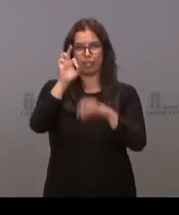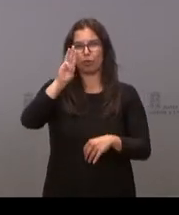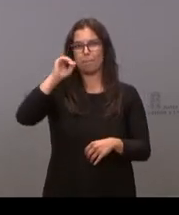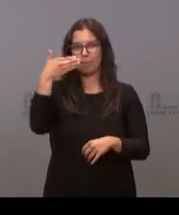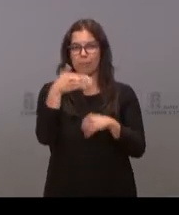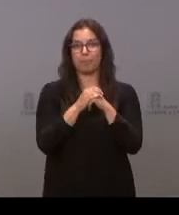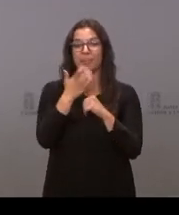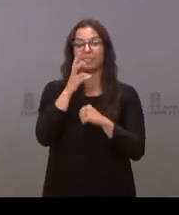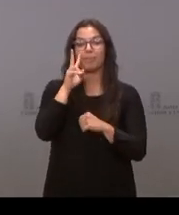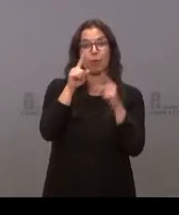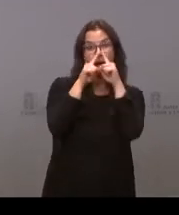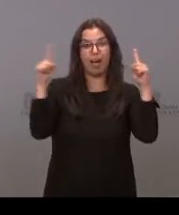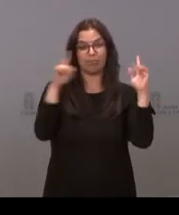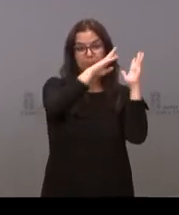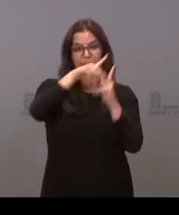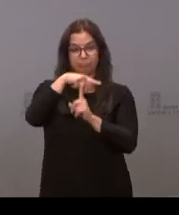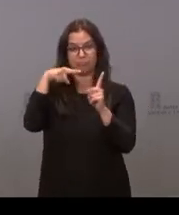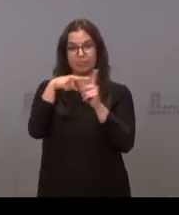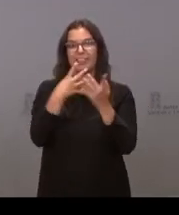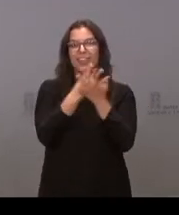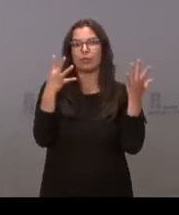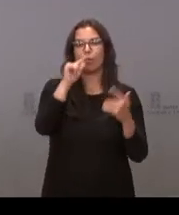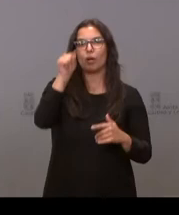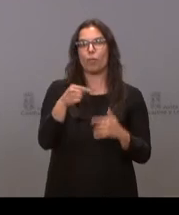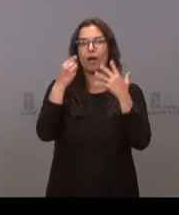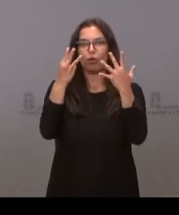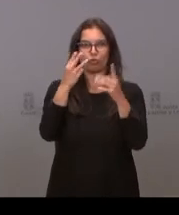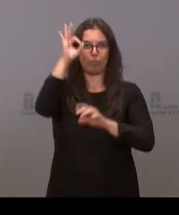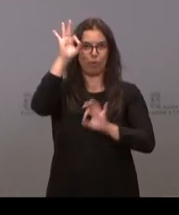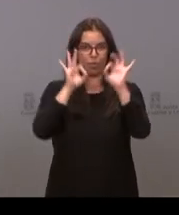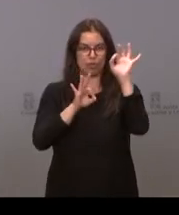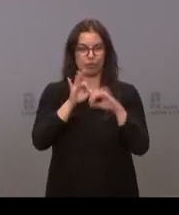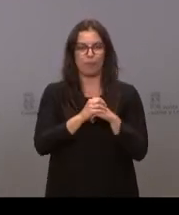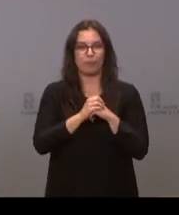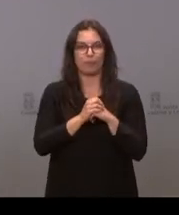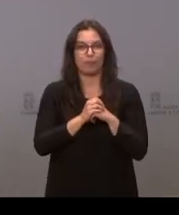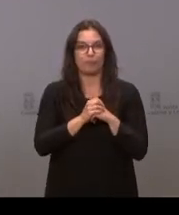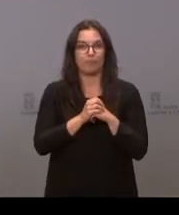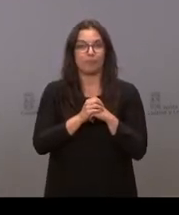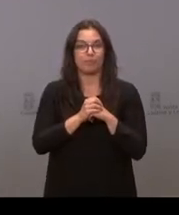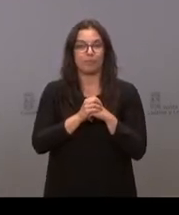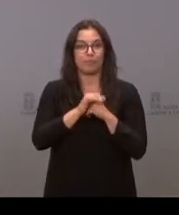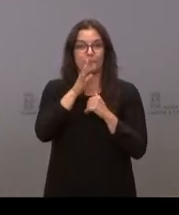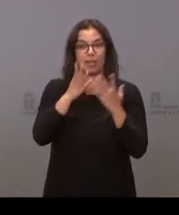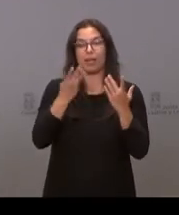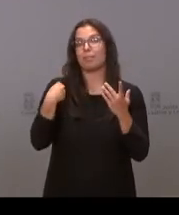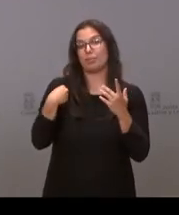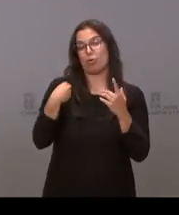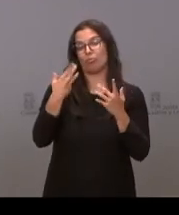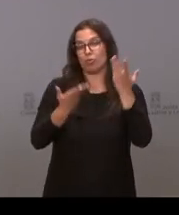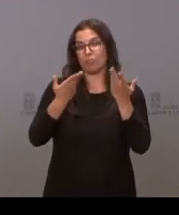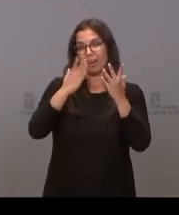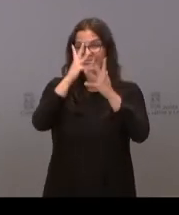en un 19,6% o 19,8% en términos interanuales.